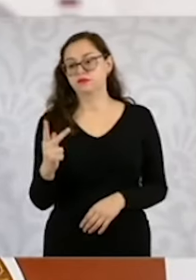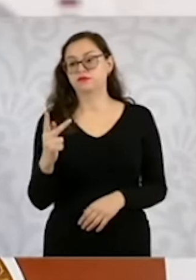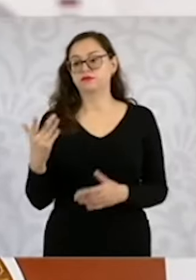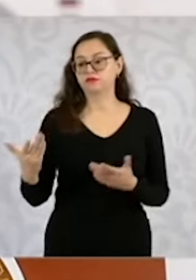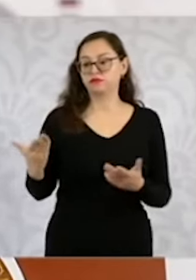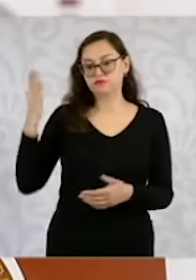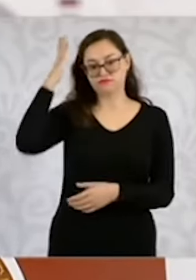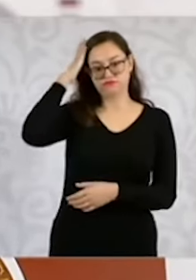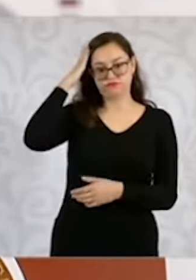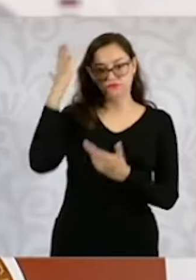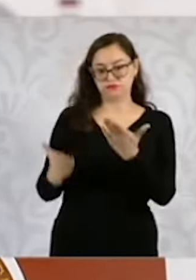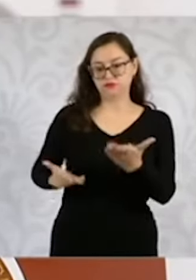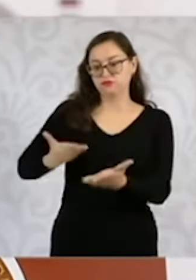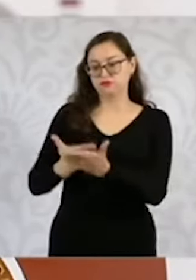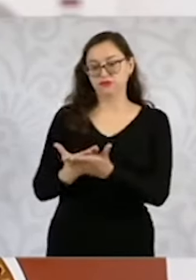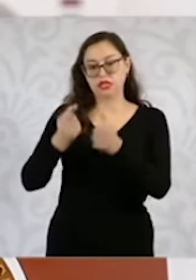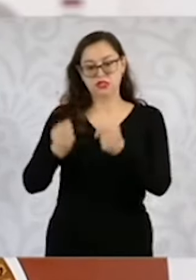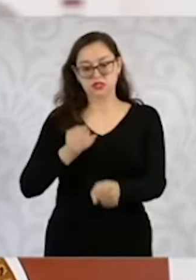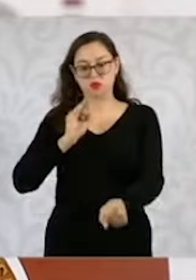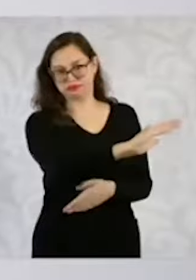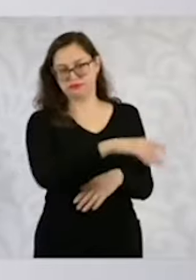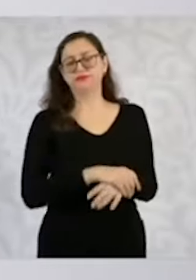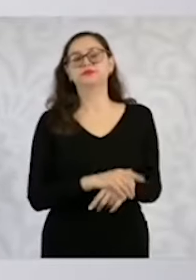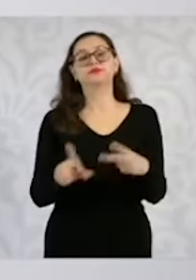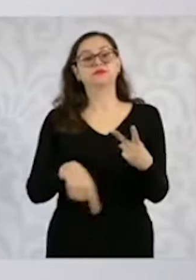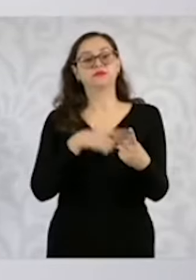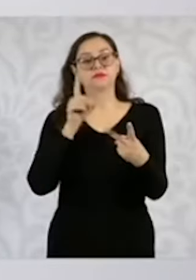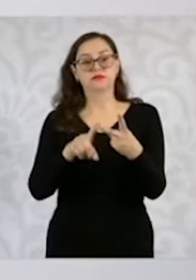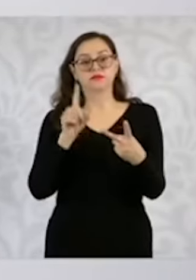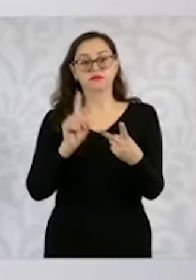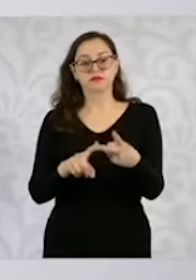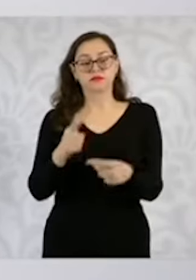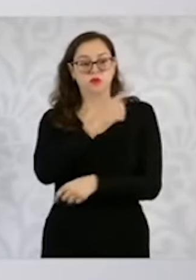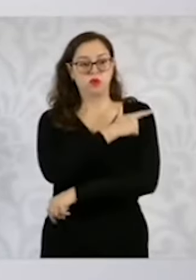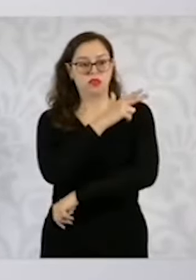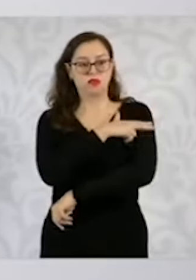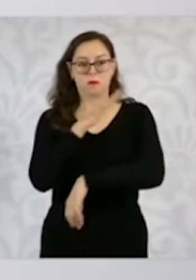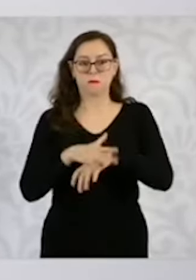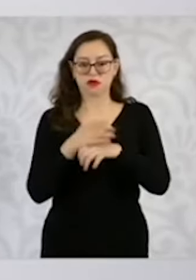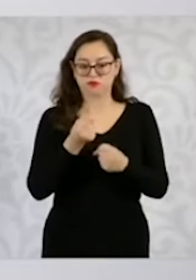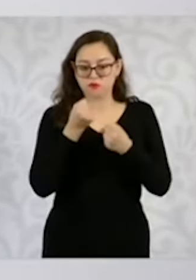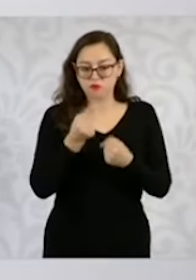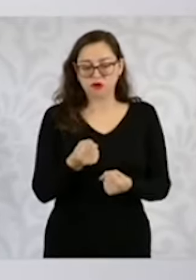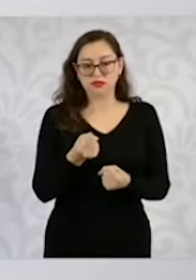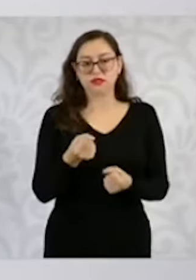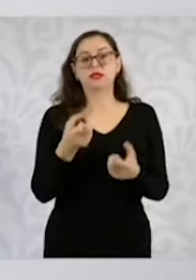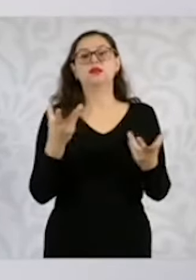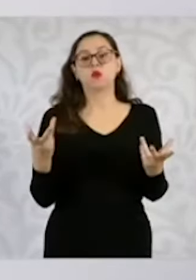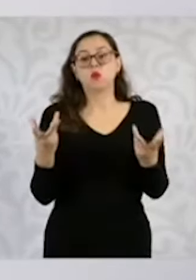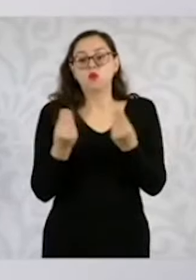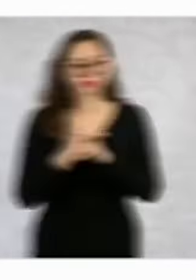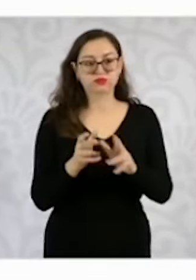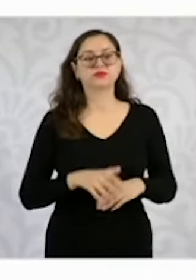cabo el gobierno encabezado por la presidenta Claudia Sheinbaum. El titular de la Secretaría explicó que la actual administración se enfocará en cuatro ejes